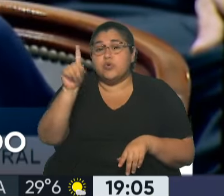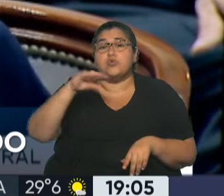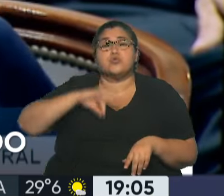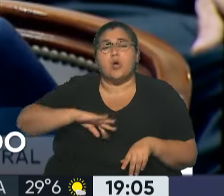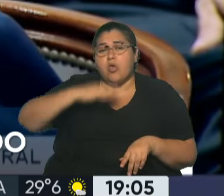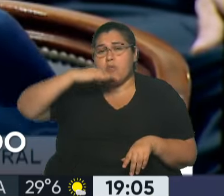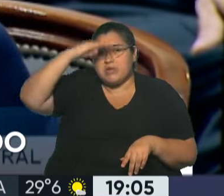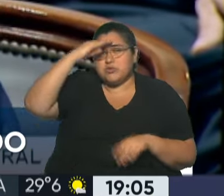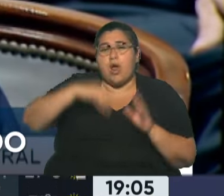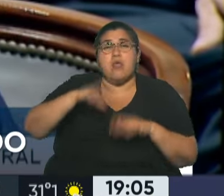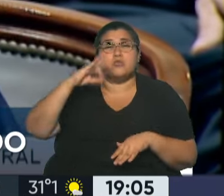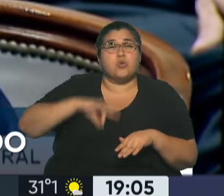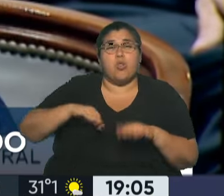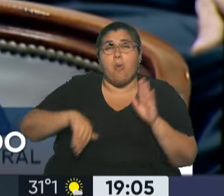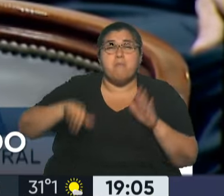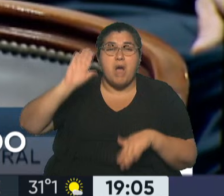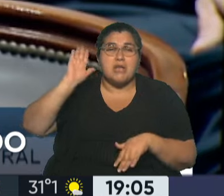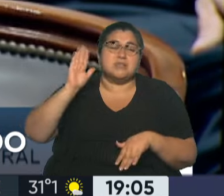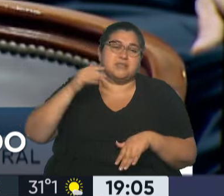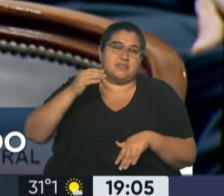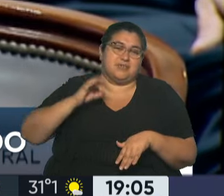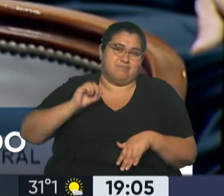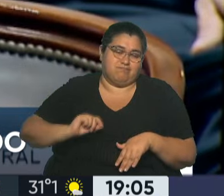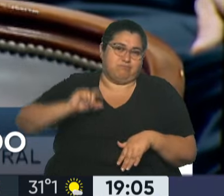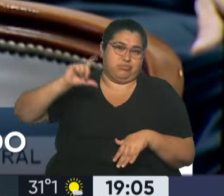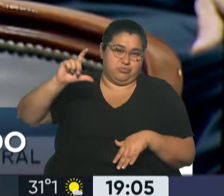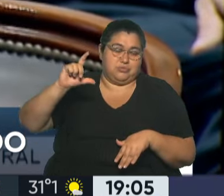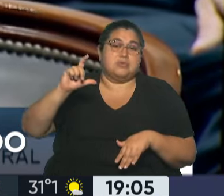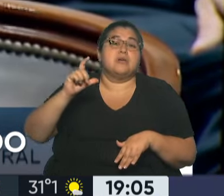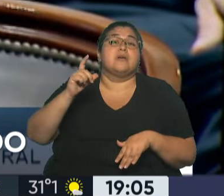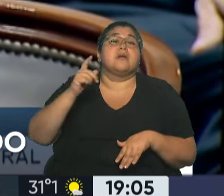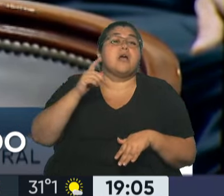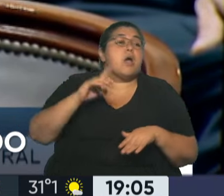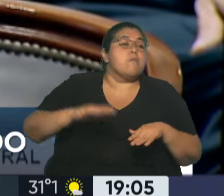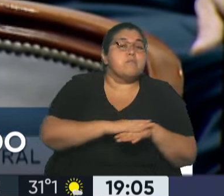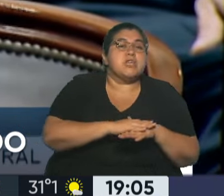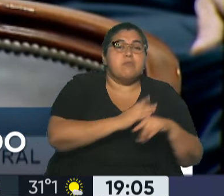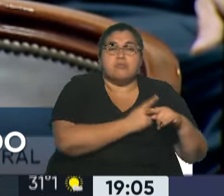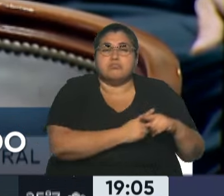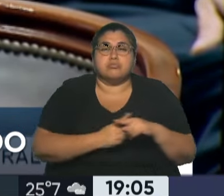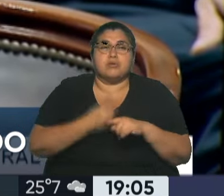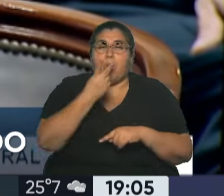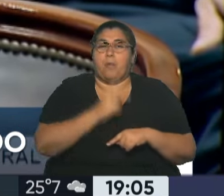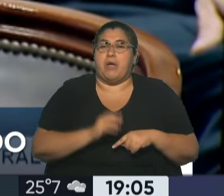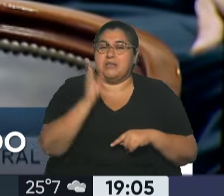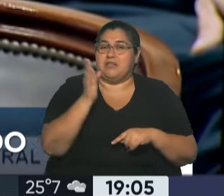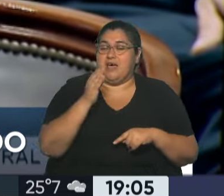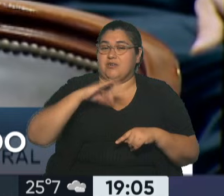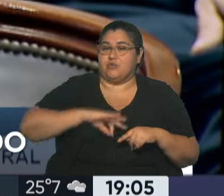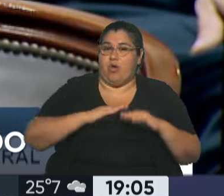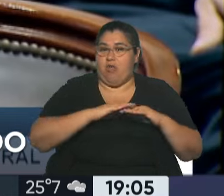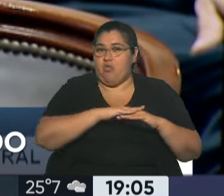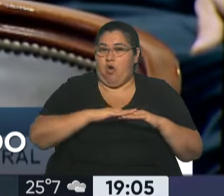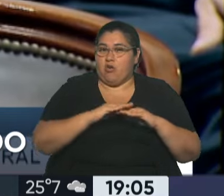mensual más alta del sector público nacional sin que supere 20 salarios mínimos vitales y móviles. En tanto, el